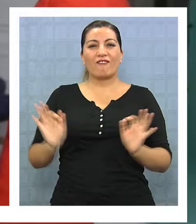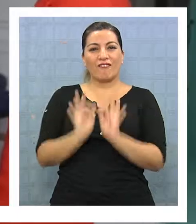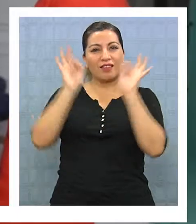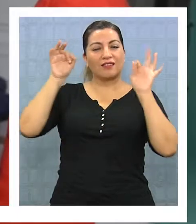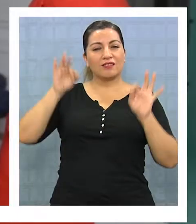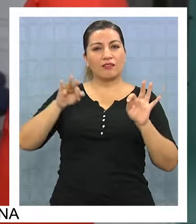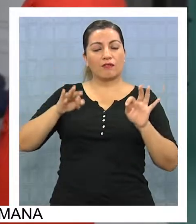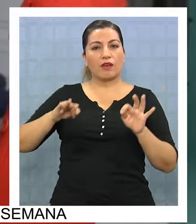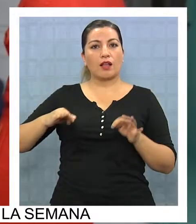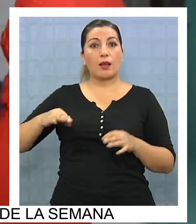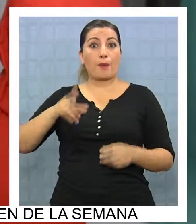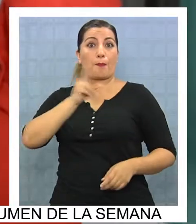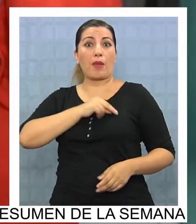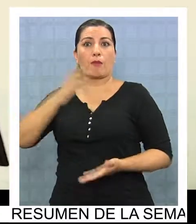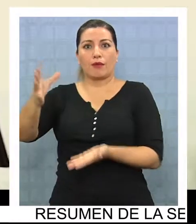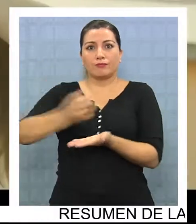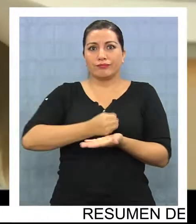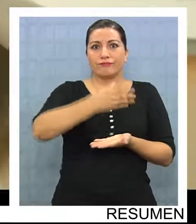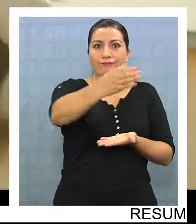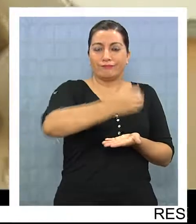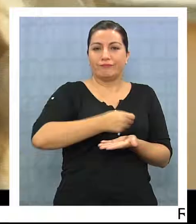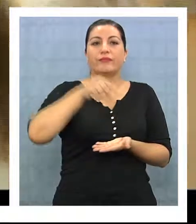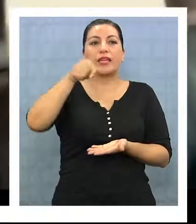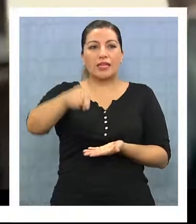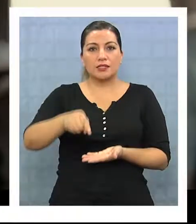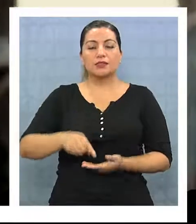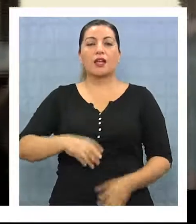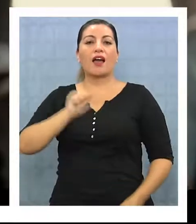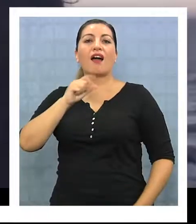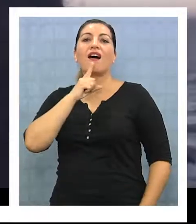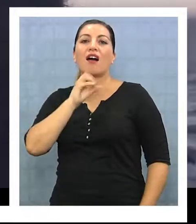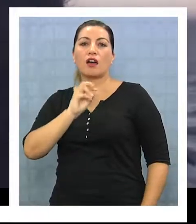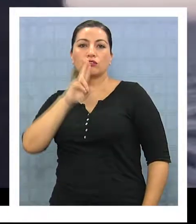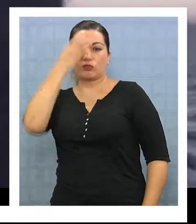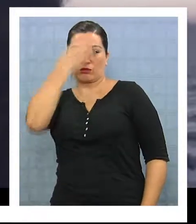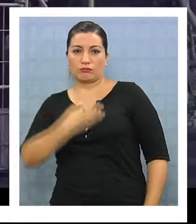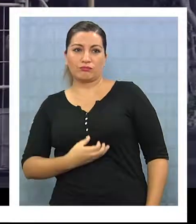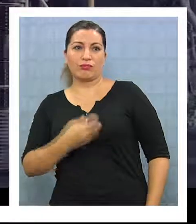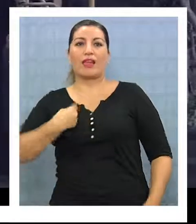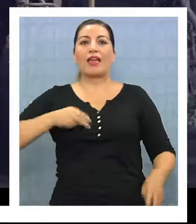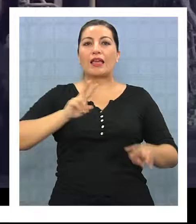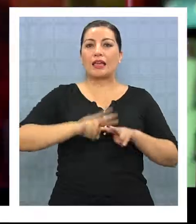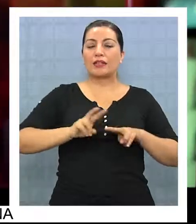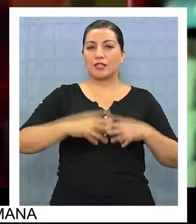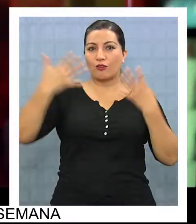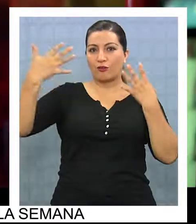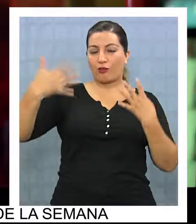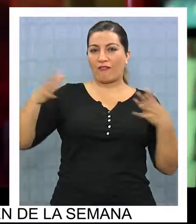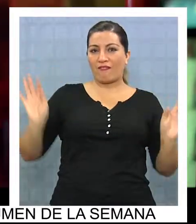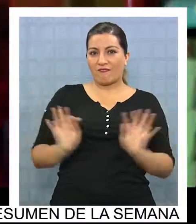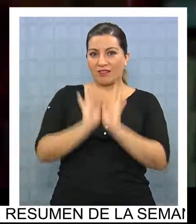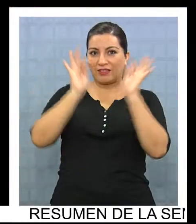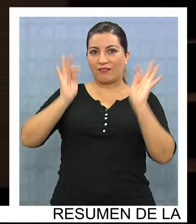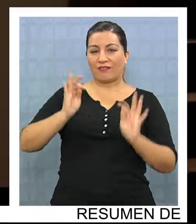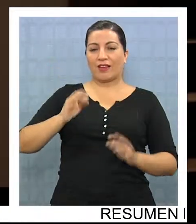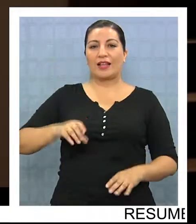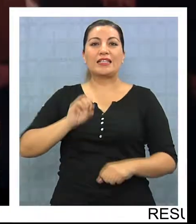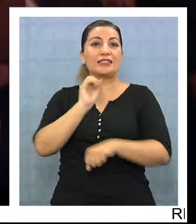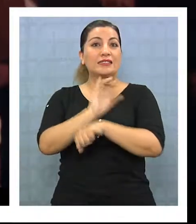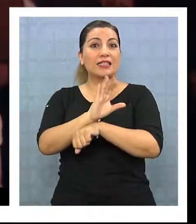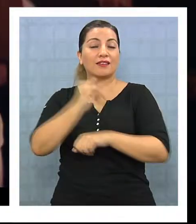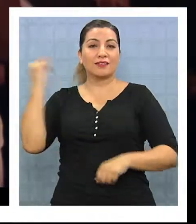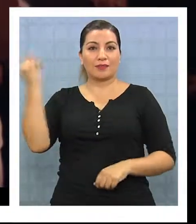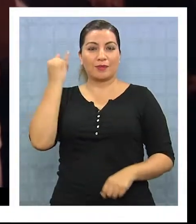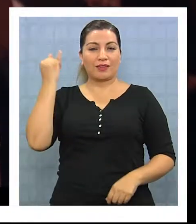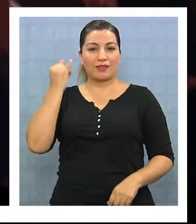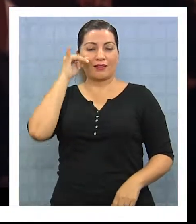cosechando galardones, así lo destacan los actores que se encuentran participando del noveno Festival de Cine Independiente de Iquique por